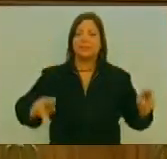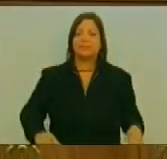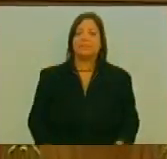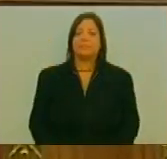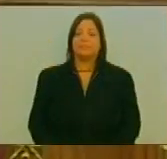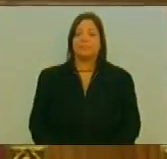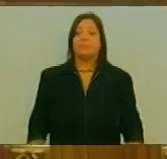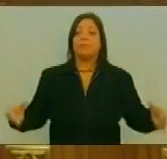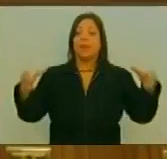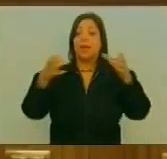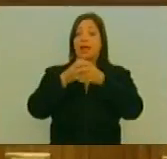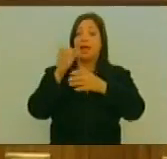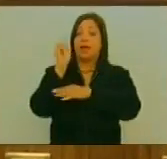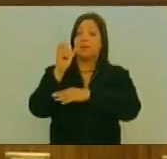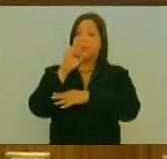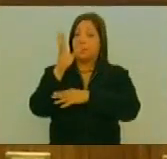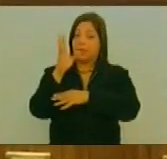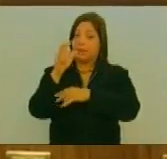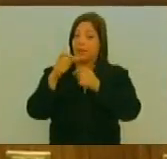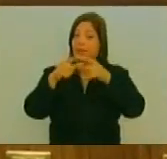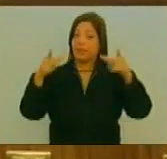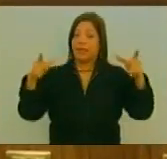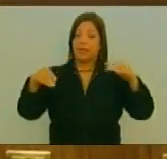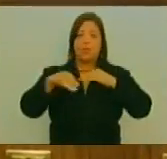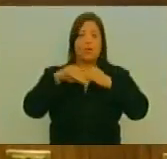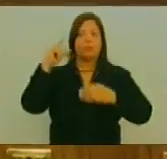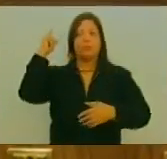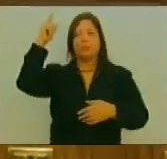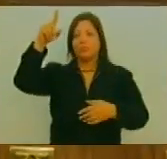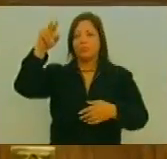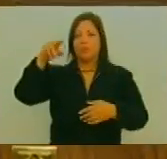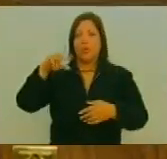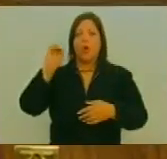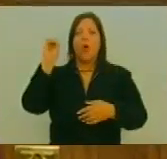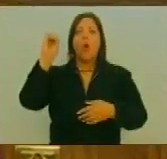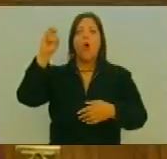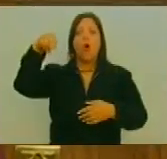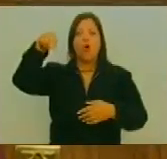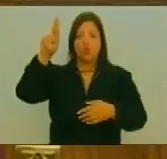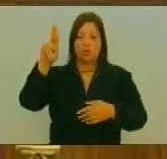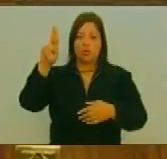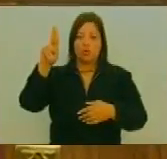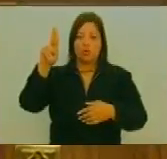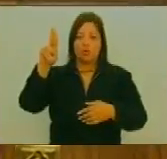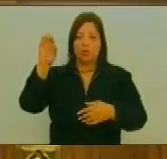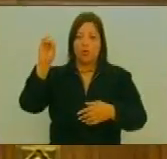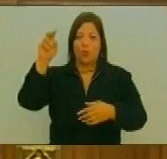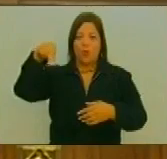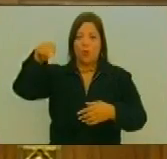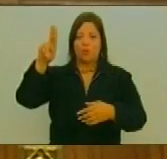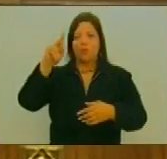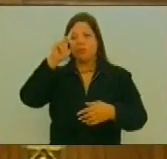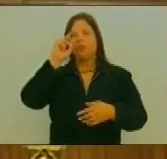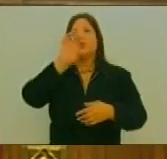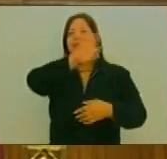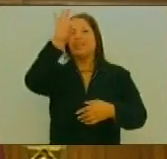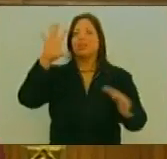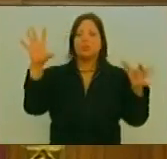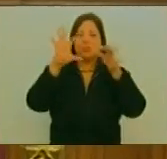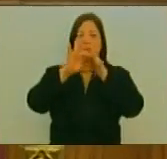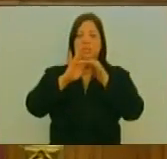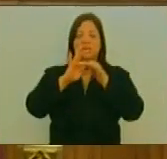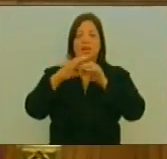Reunida En Asamblea General Como Todos Los Años La Organización De Naciones Unidas Y Un Debate